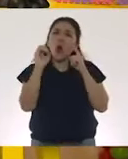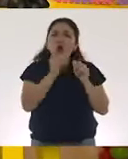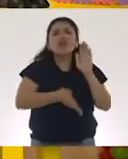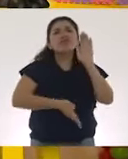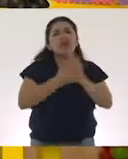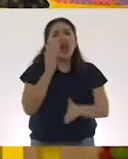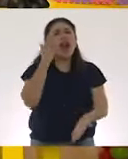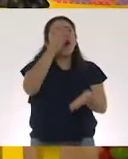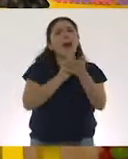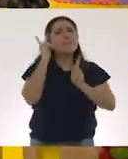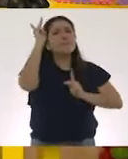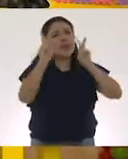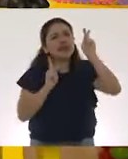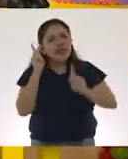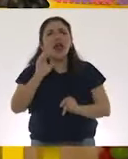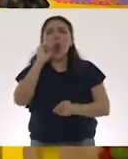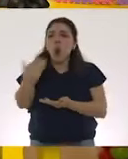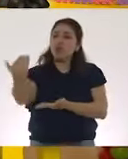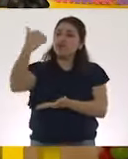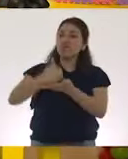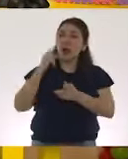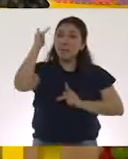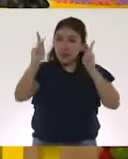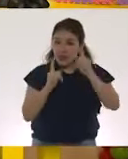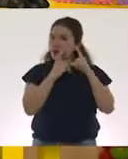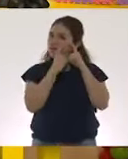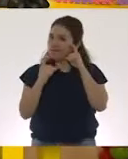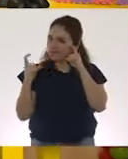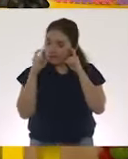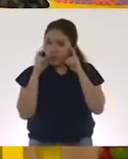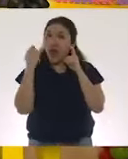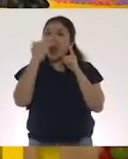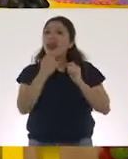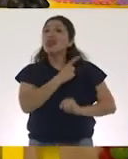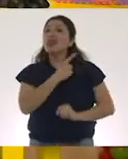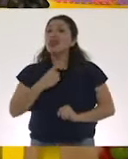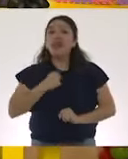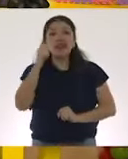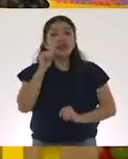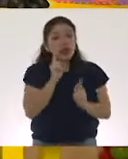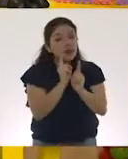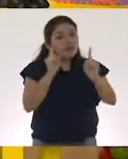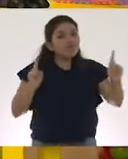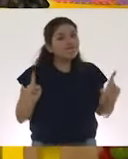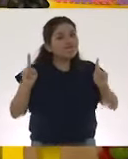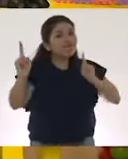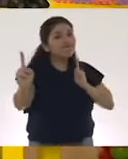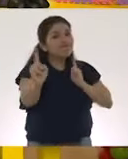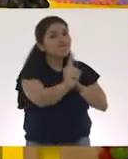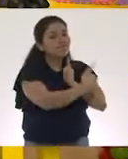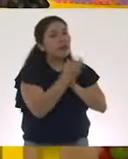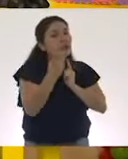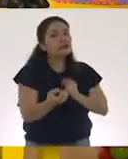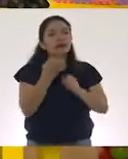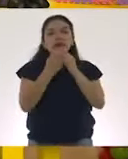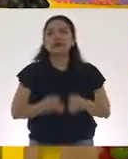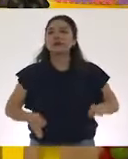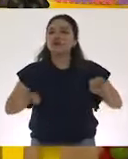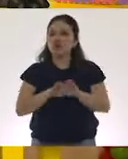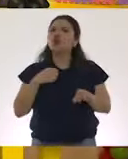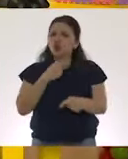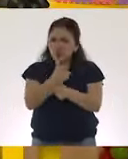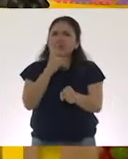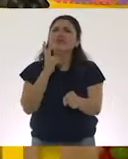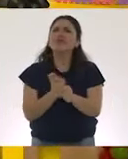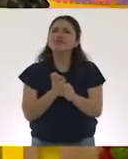a visitar o los van a visitar. Y estar manteniendo esta sana distancia que es fundamental. Los